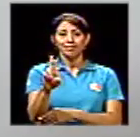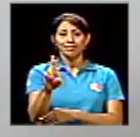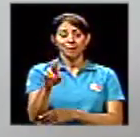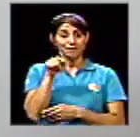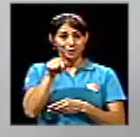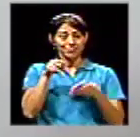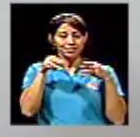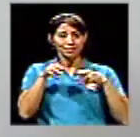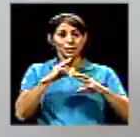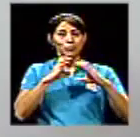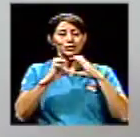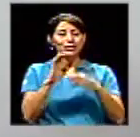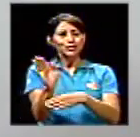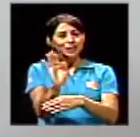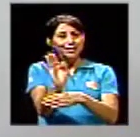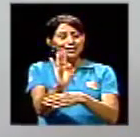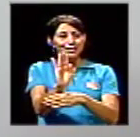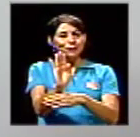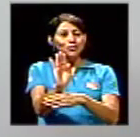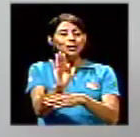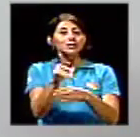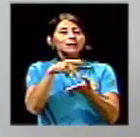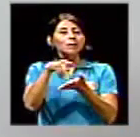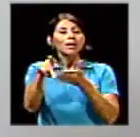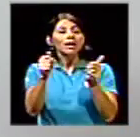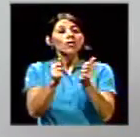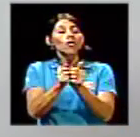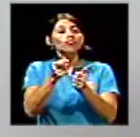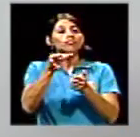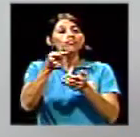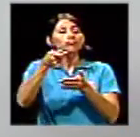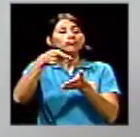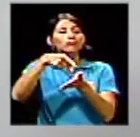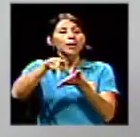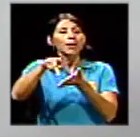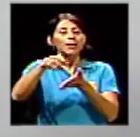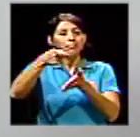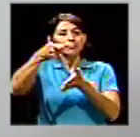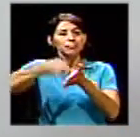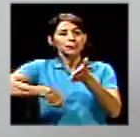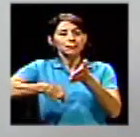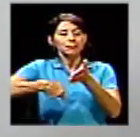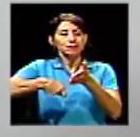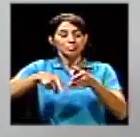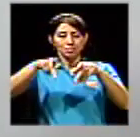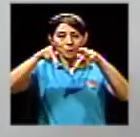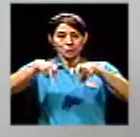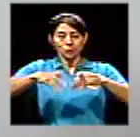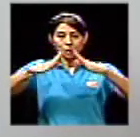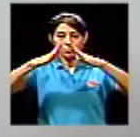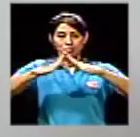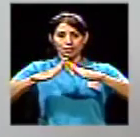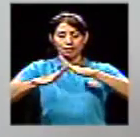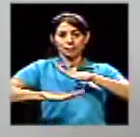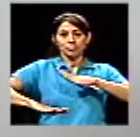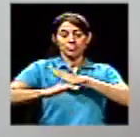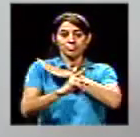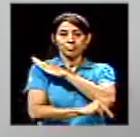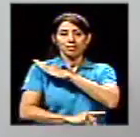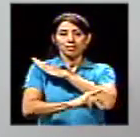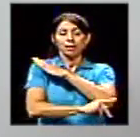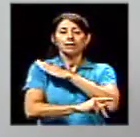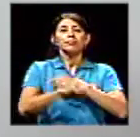con los impuestos que tributan los habitantes de este país y hoy tenemos el